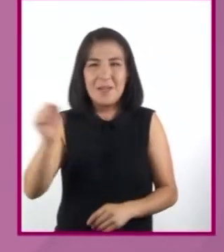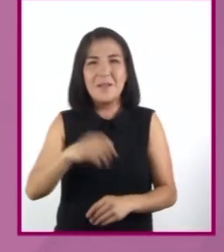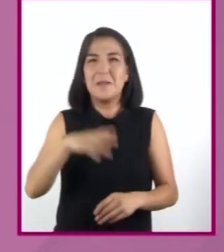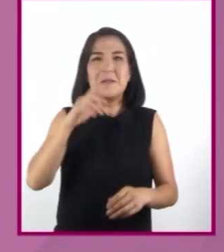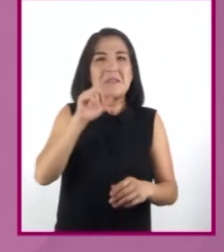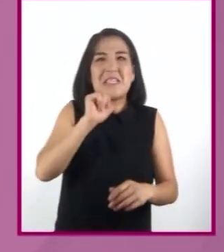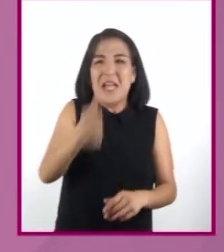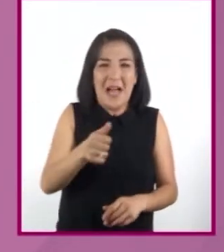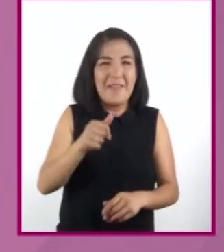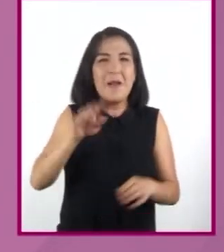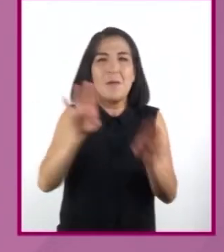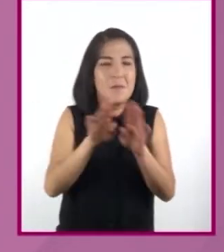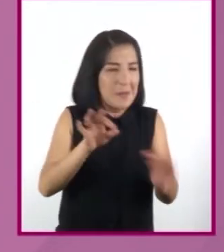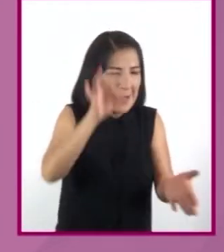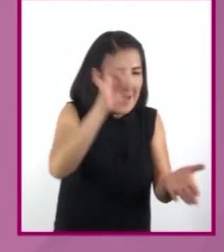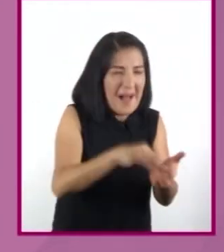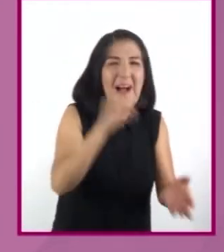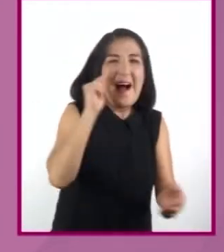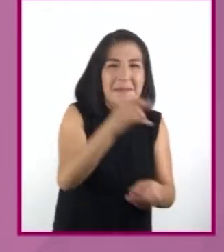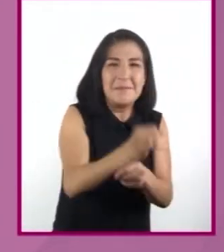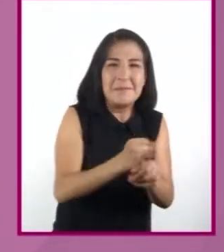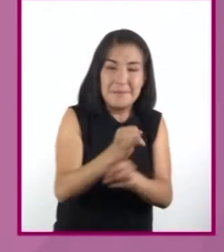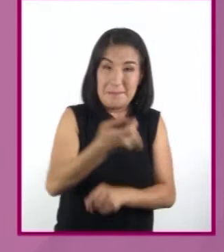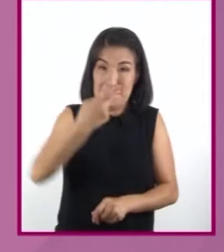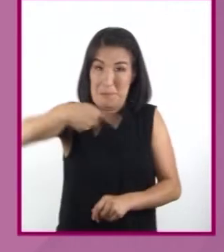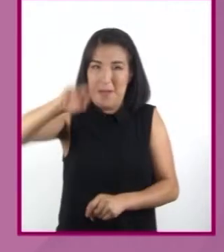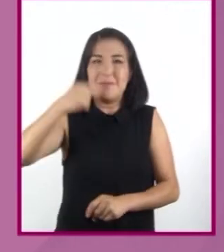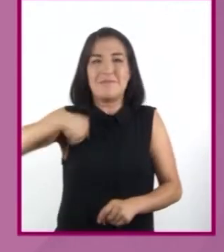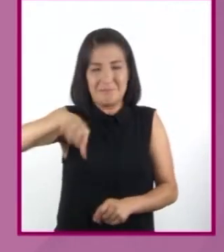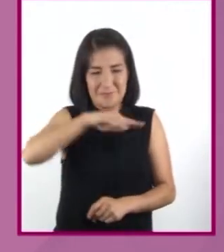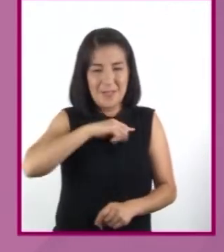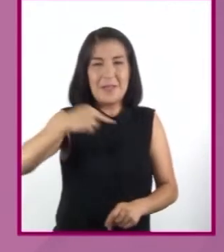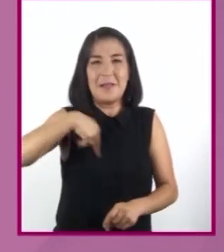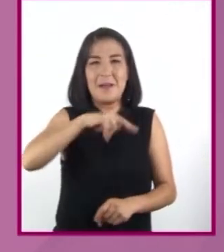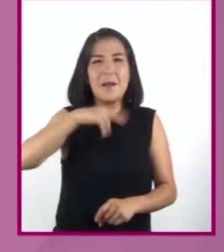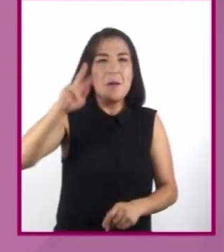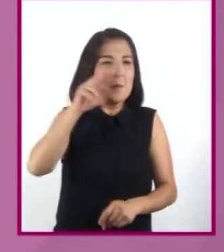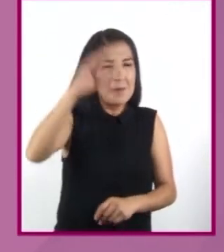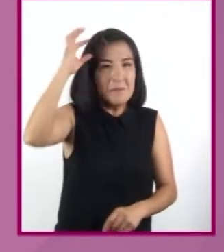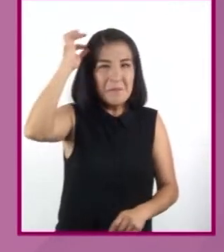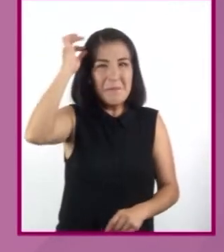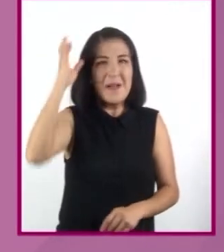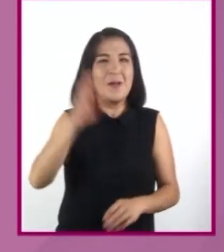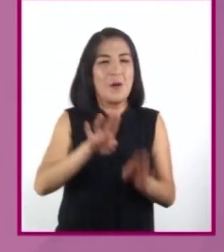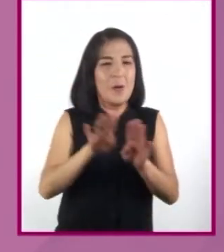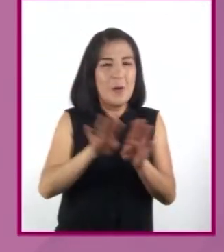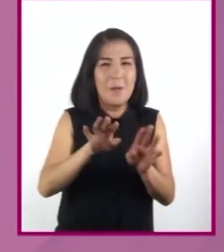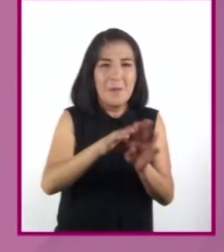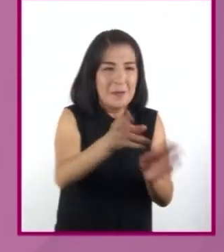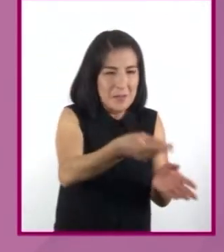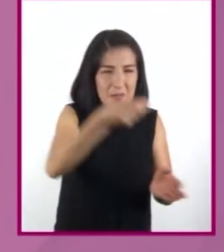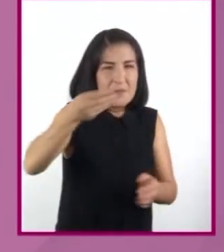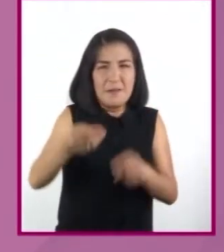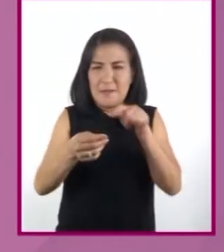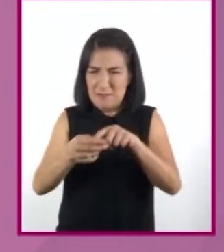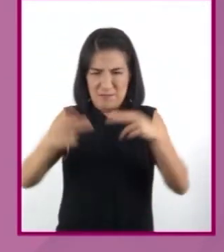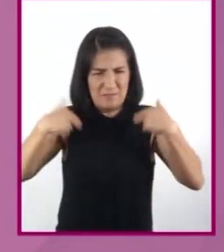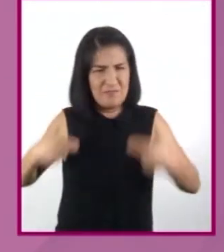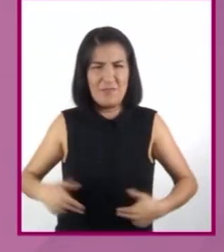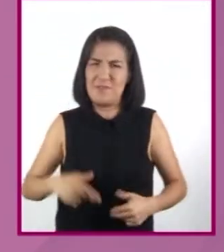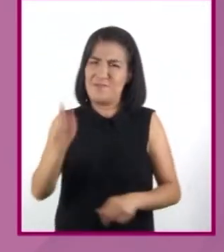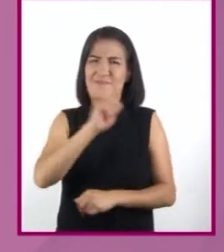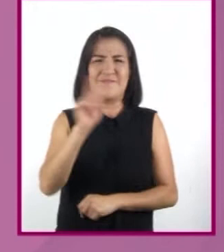pista. Pego, hemos encontrado un mechón de pelo que no es de ser humano.